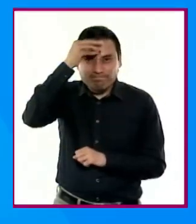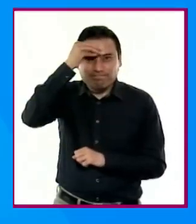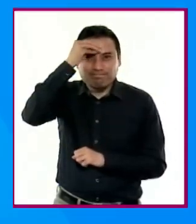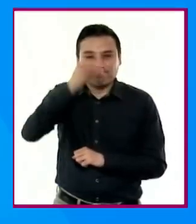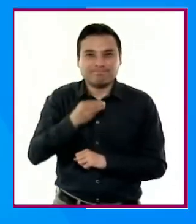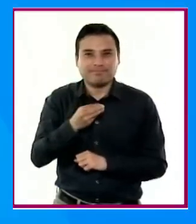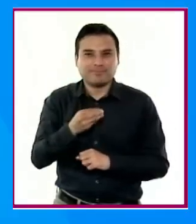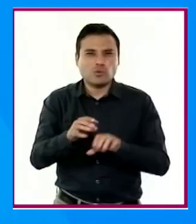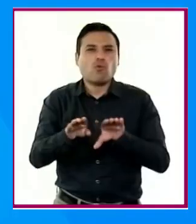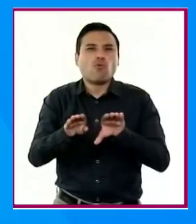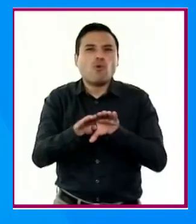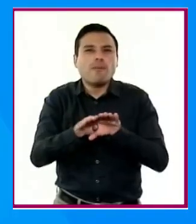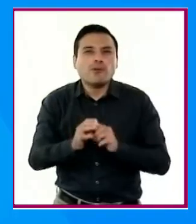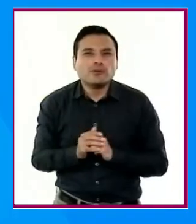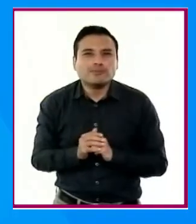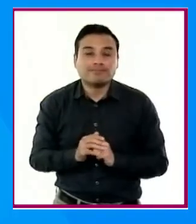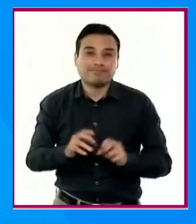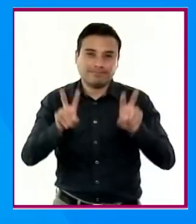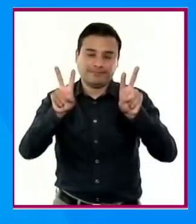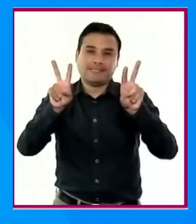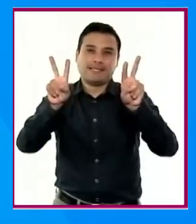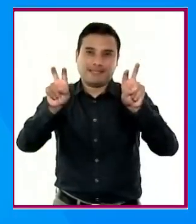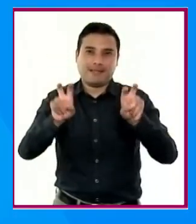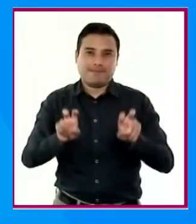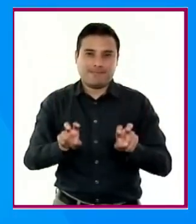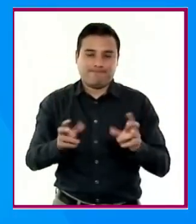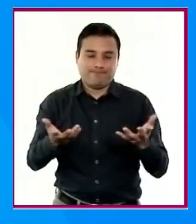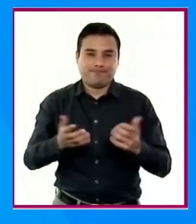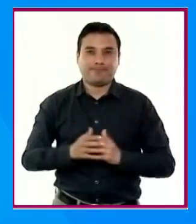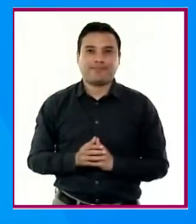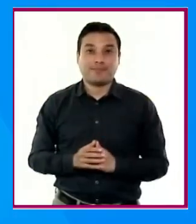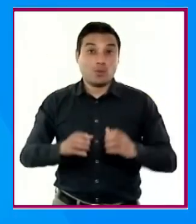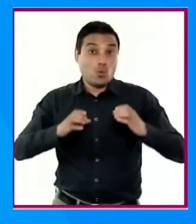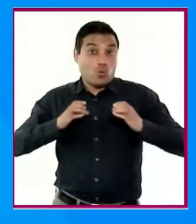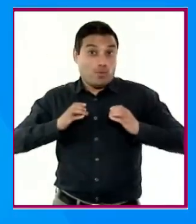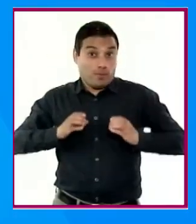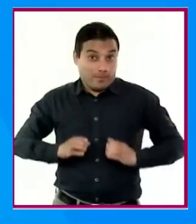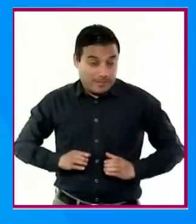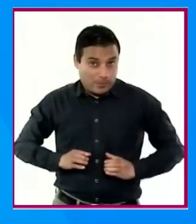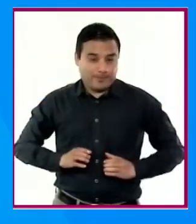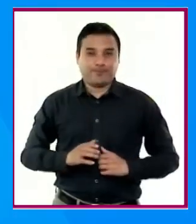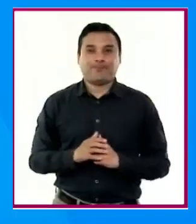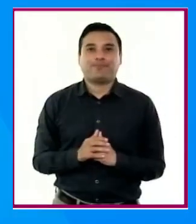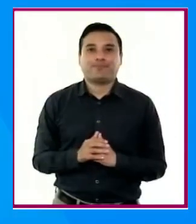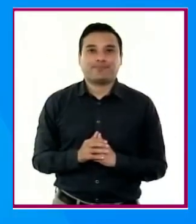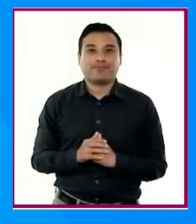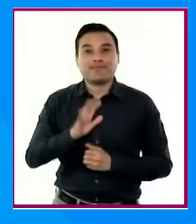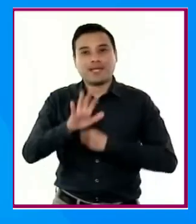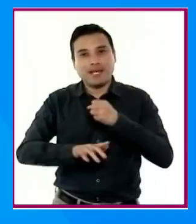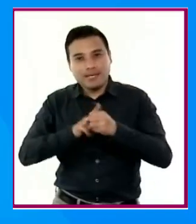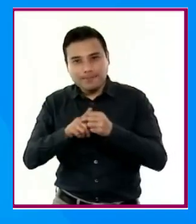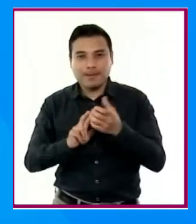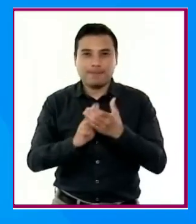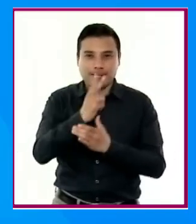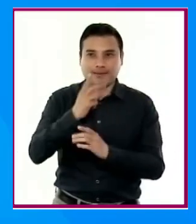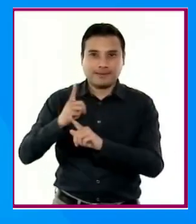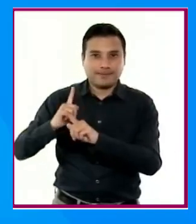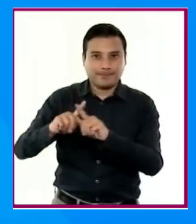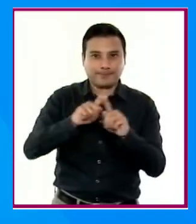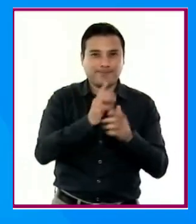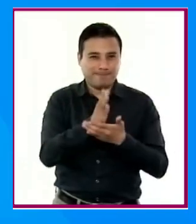contenidos relacionados con el cuerpo humano, la biodiversidad